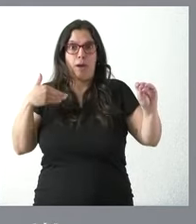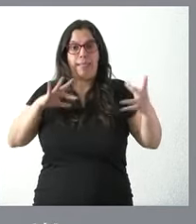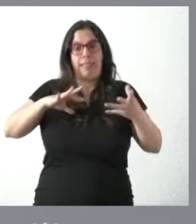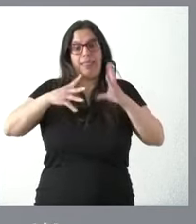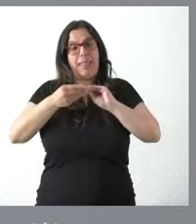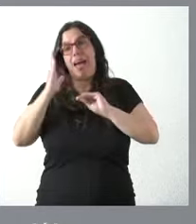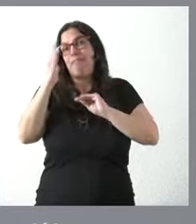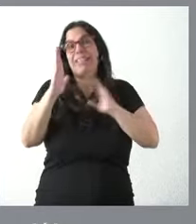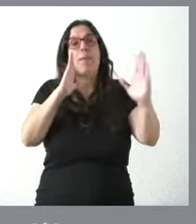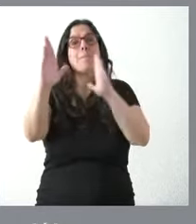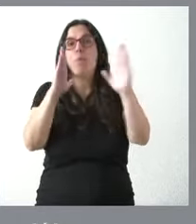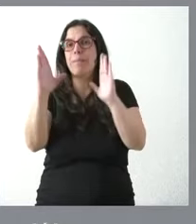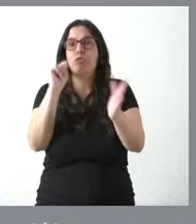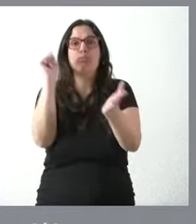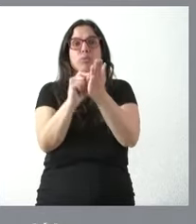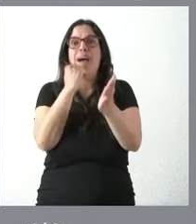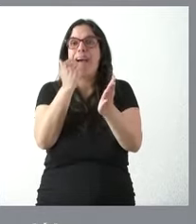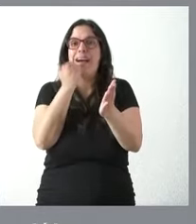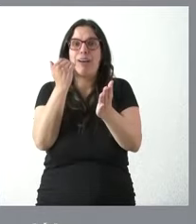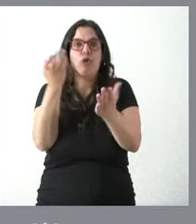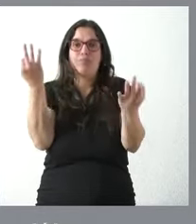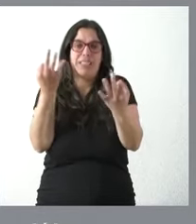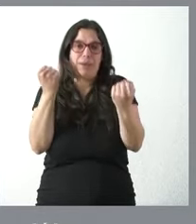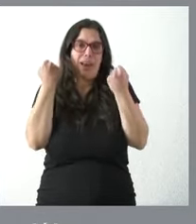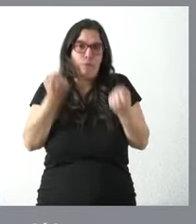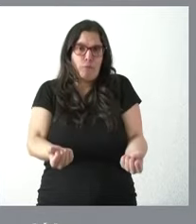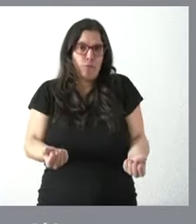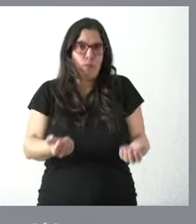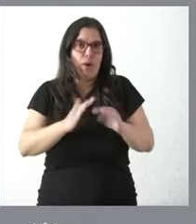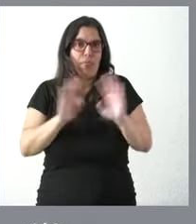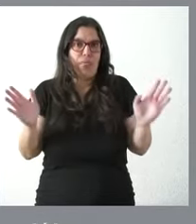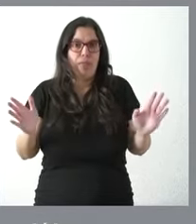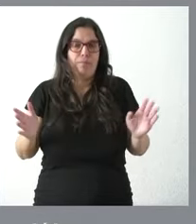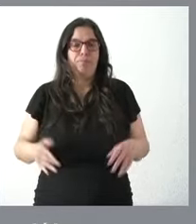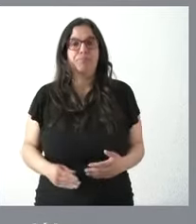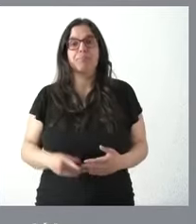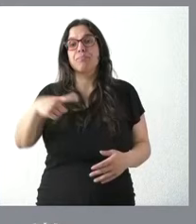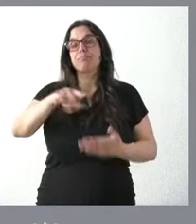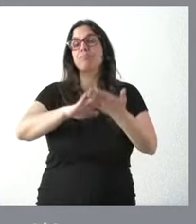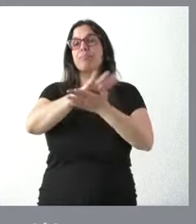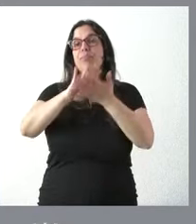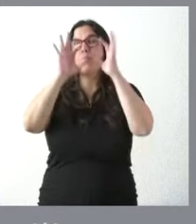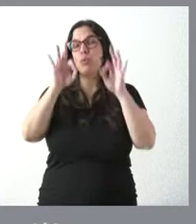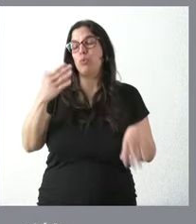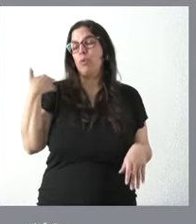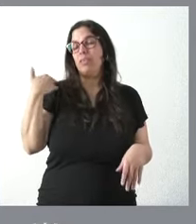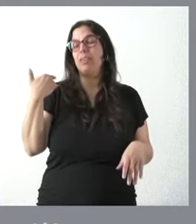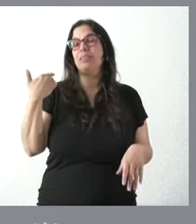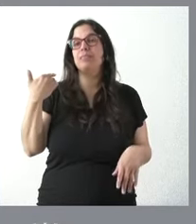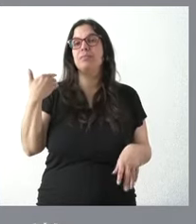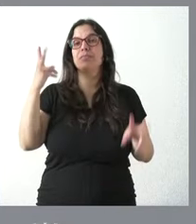afectar a un momento concreto de actividad de este sistema telemático hablaban ustedes justo antes de